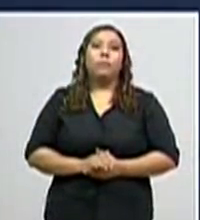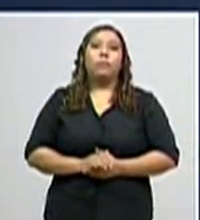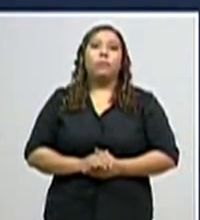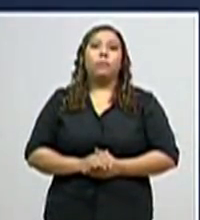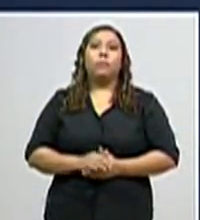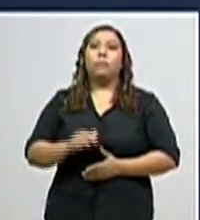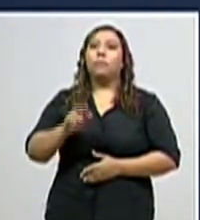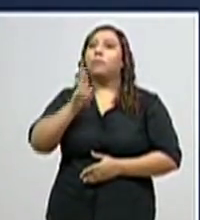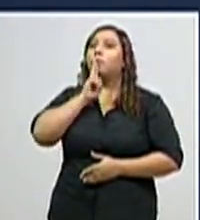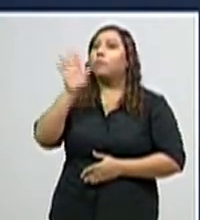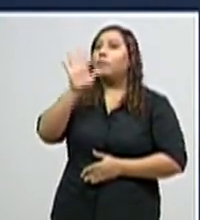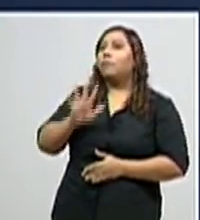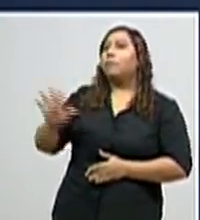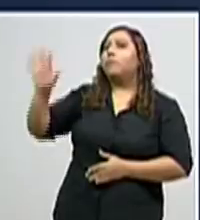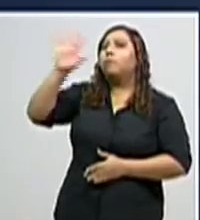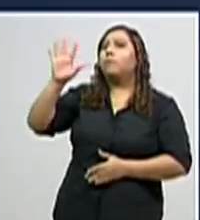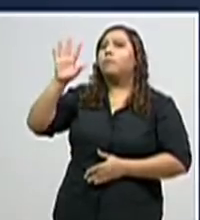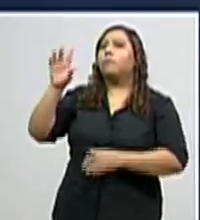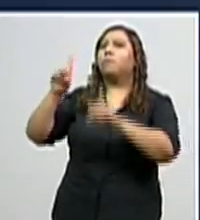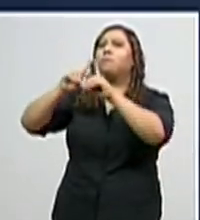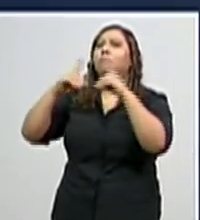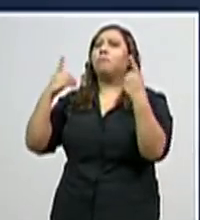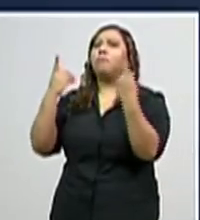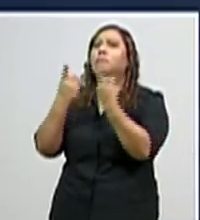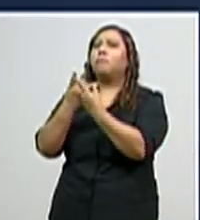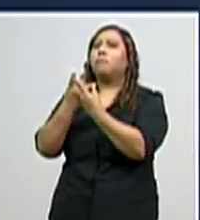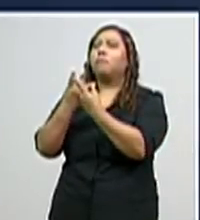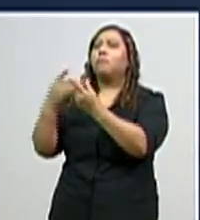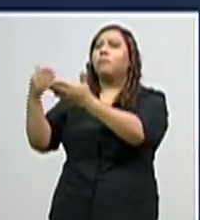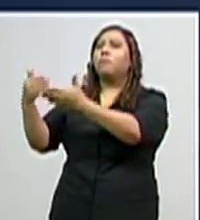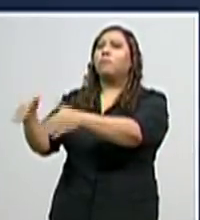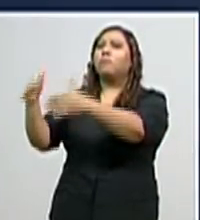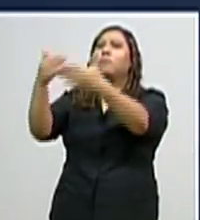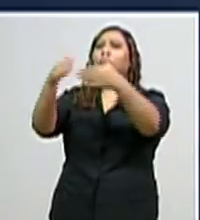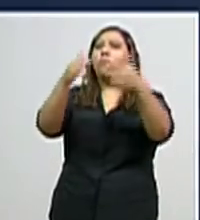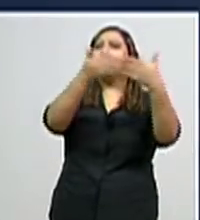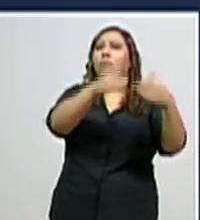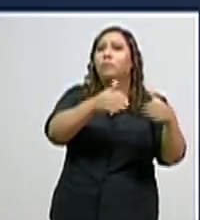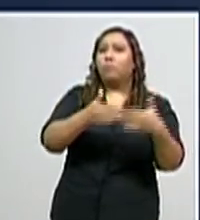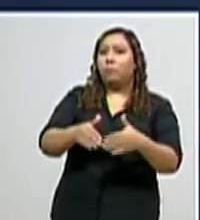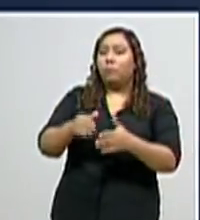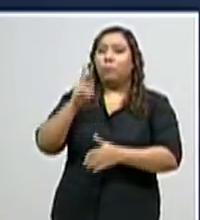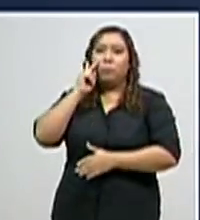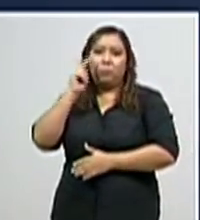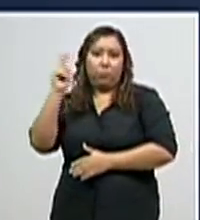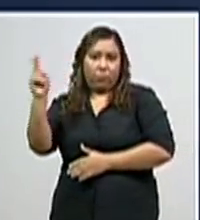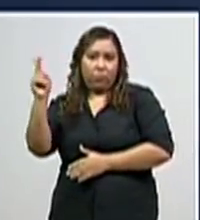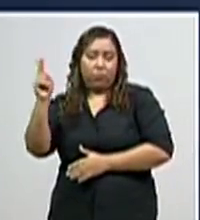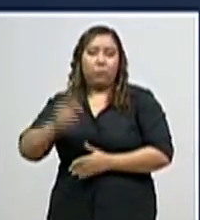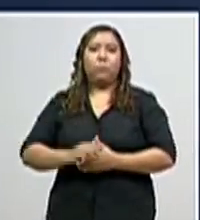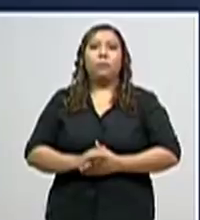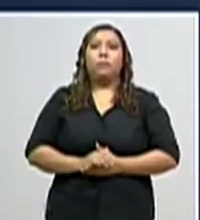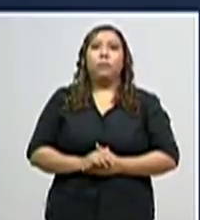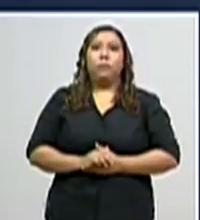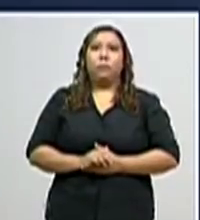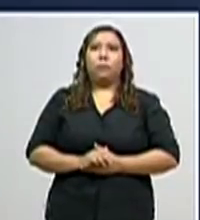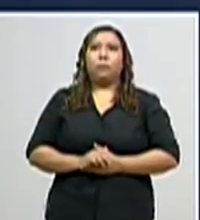La distribución a nivel nacional de estos 484 casos está de la siguiente manera.